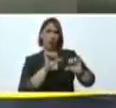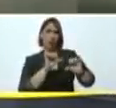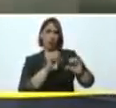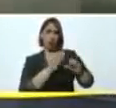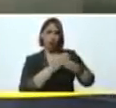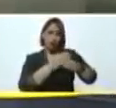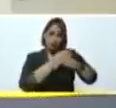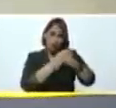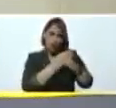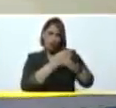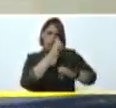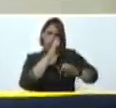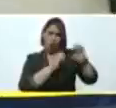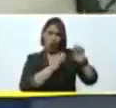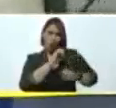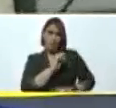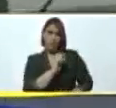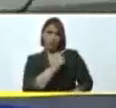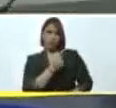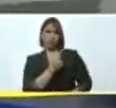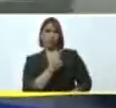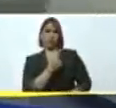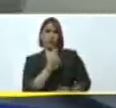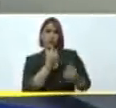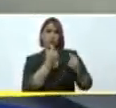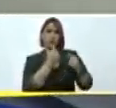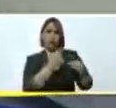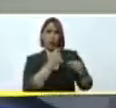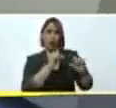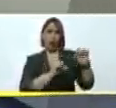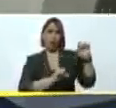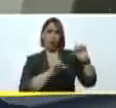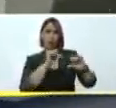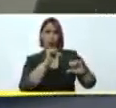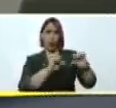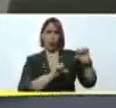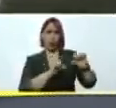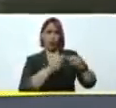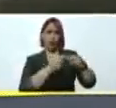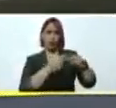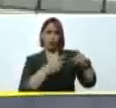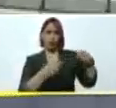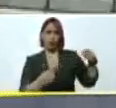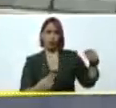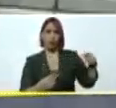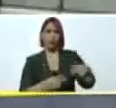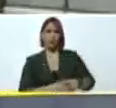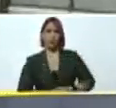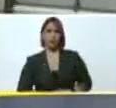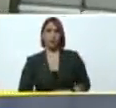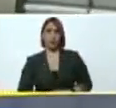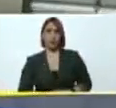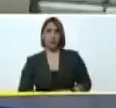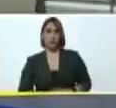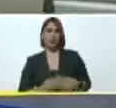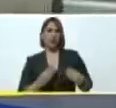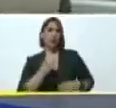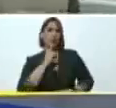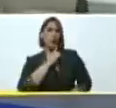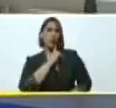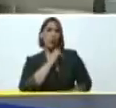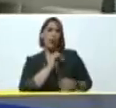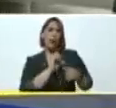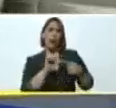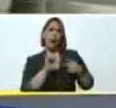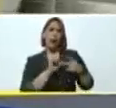Molecular. Esta es la primera parte del laboratorio molecular, que es lo que se conoce como el área de